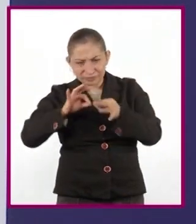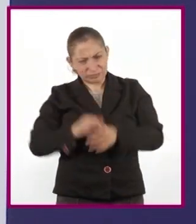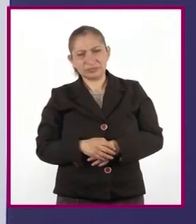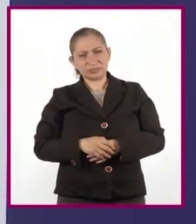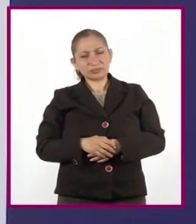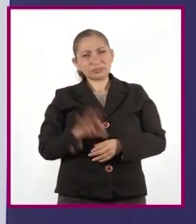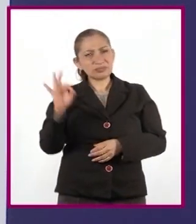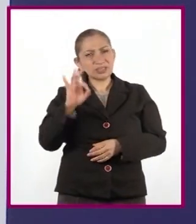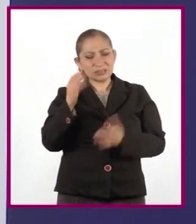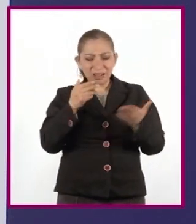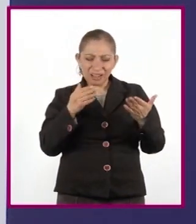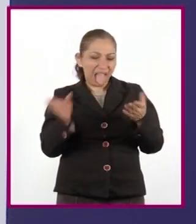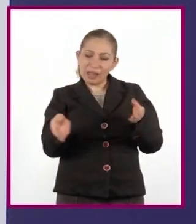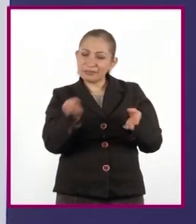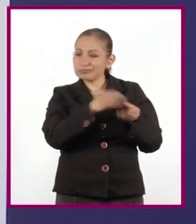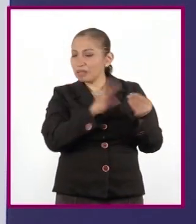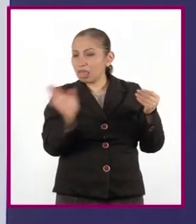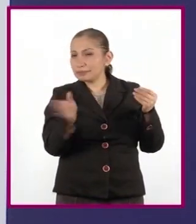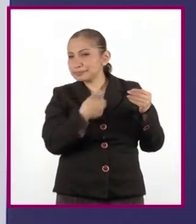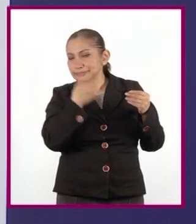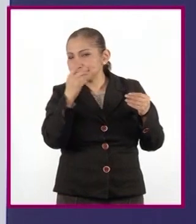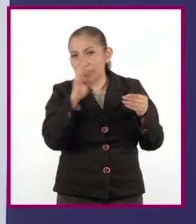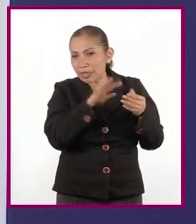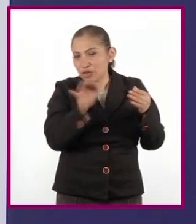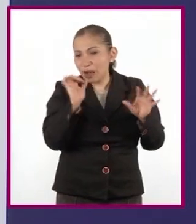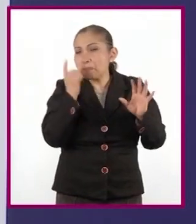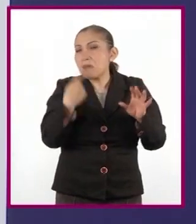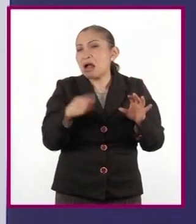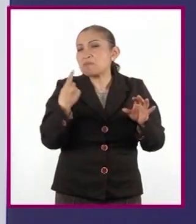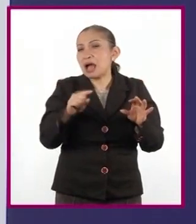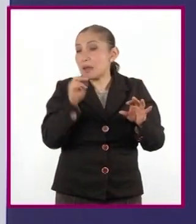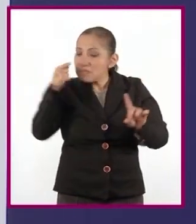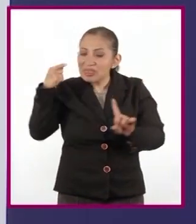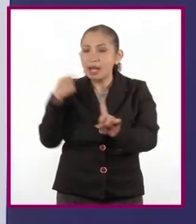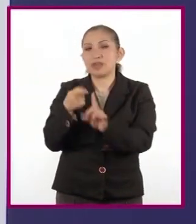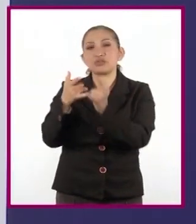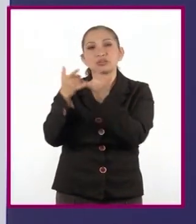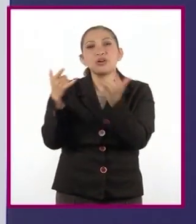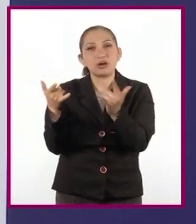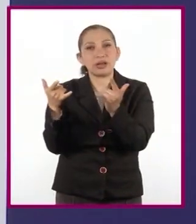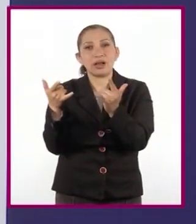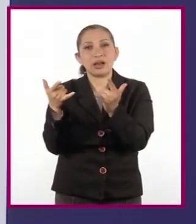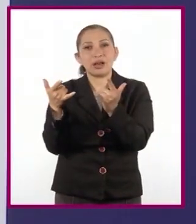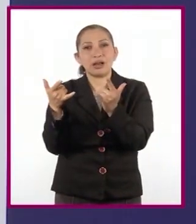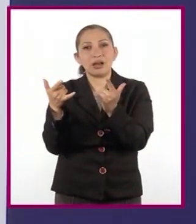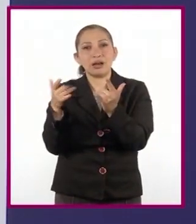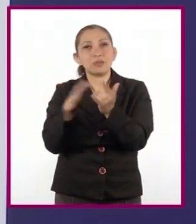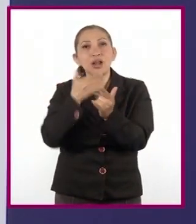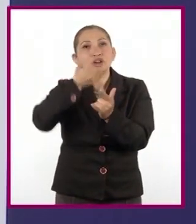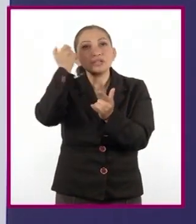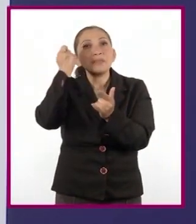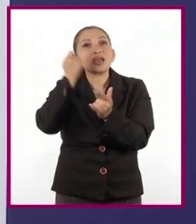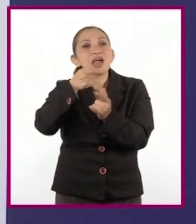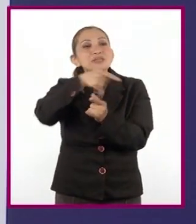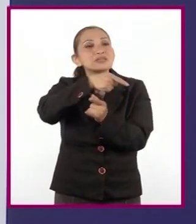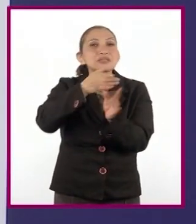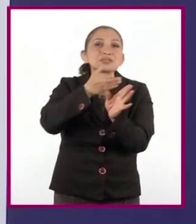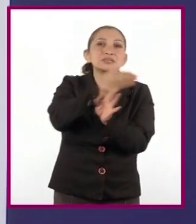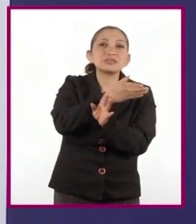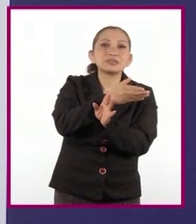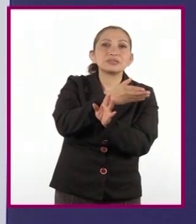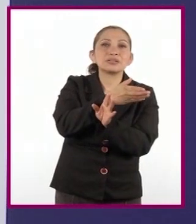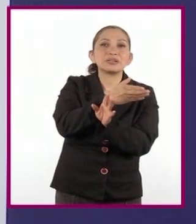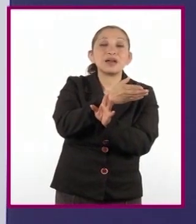Quizás los pasaron por alto y omitieron su lectura para ir directamente a la obra porque no sabían de qué se trataba